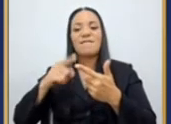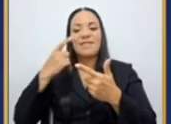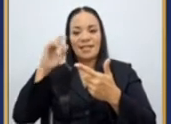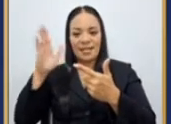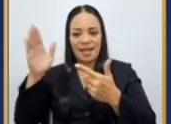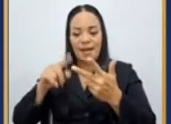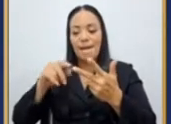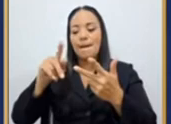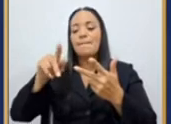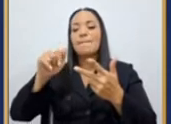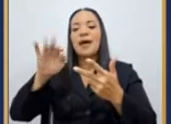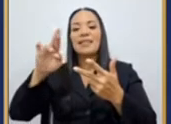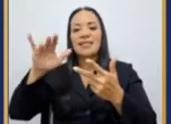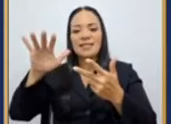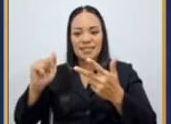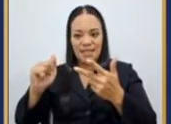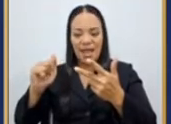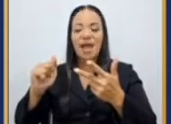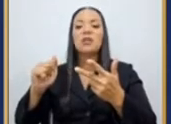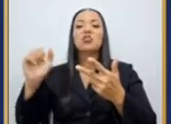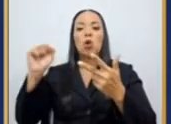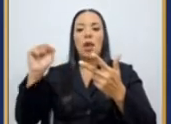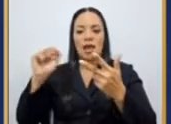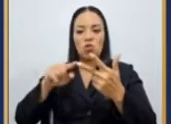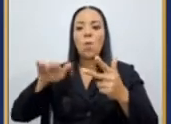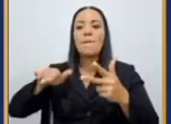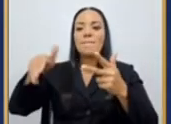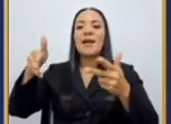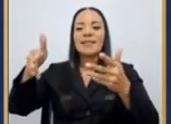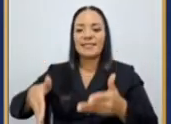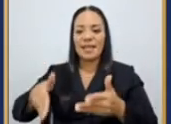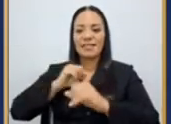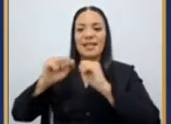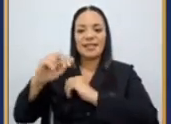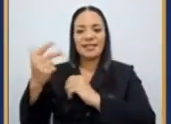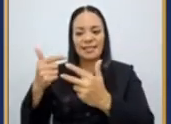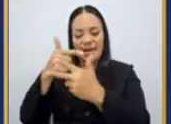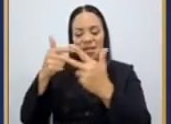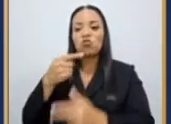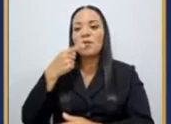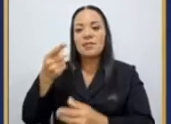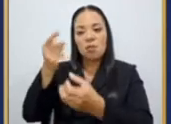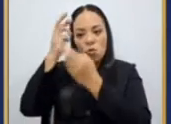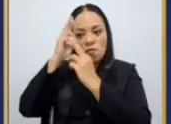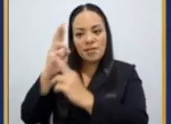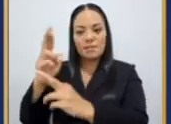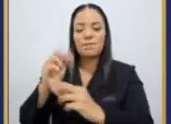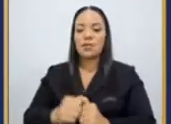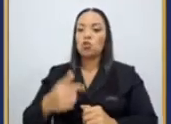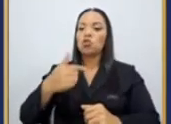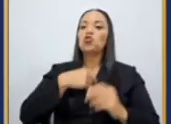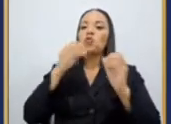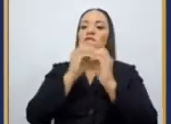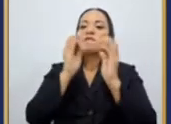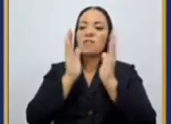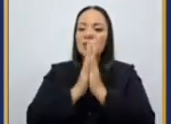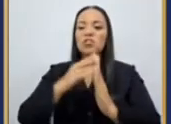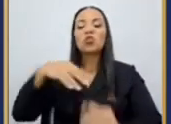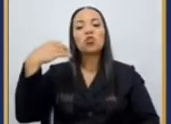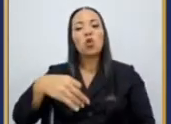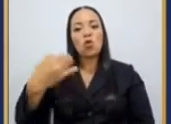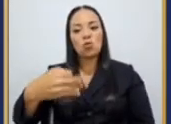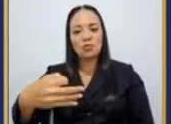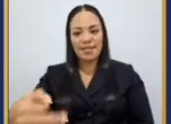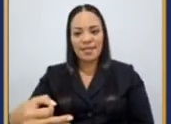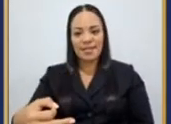con todo, magistrada de la sala tercera, con todo respeto. Yo rezo todos los días porque